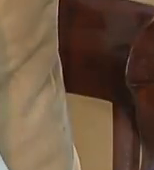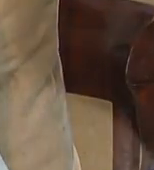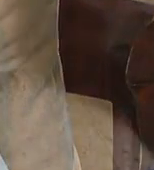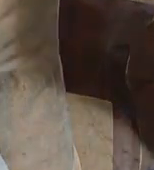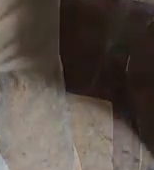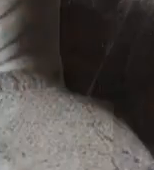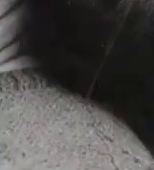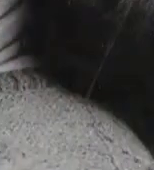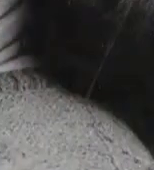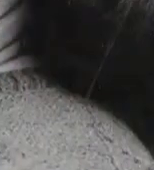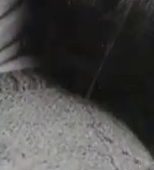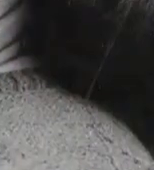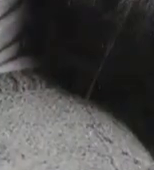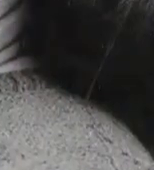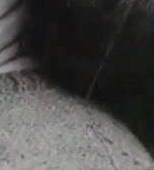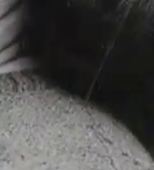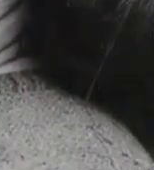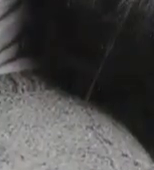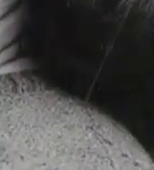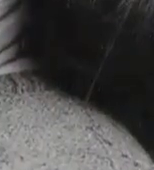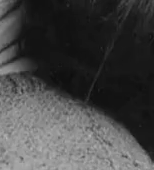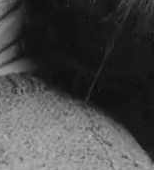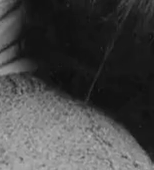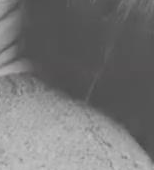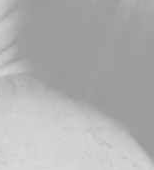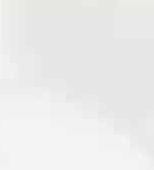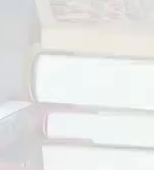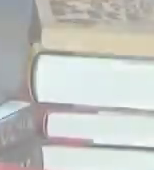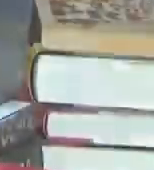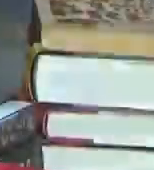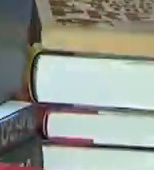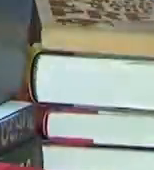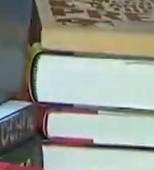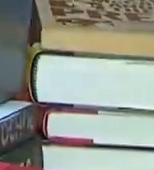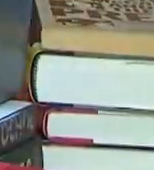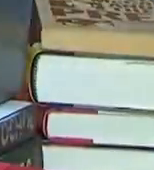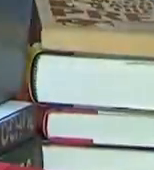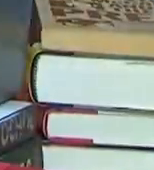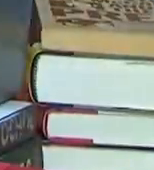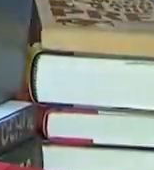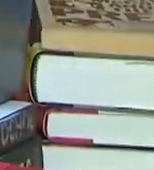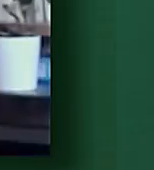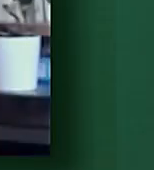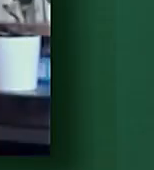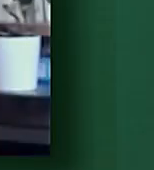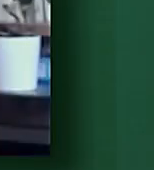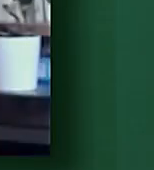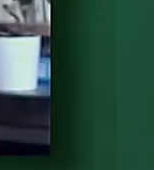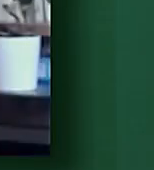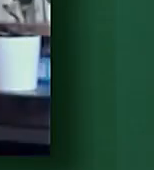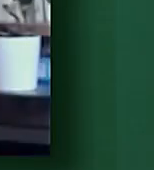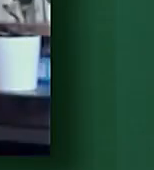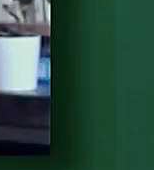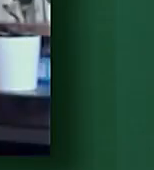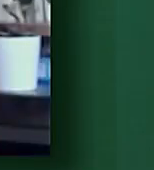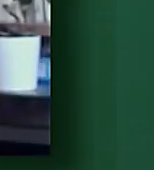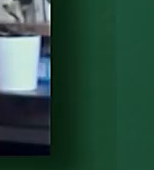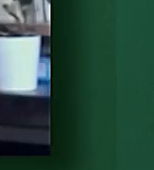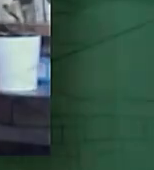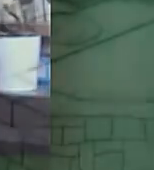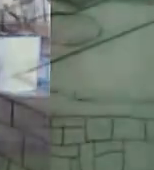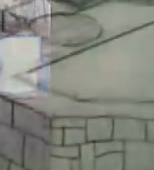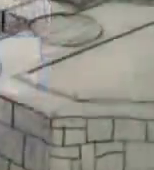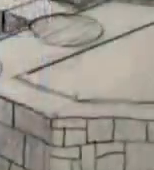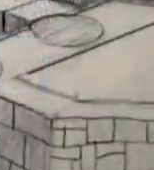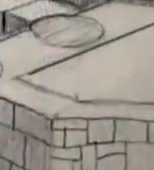cuando quieres un juego, sé cómo empieza y cómo termina. Háblanos de esa biblioteca. Aquellas bibliotecas del Antiguo